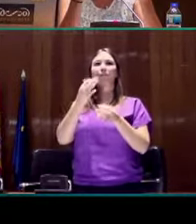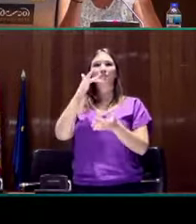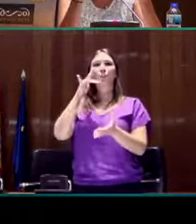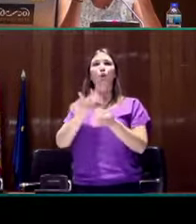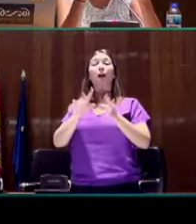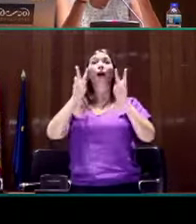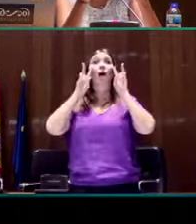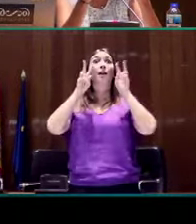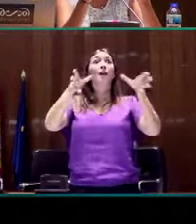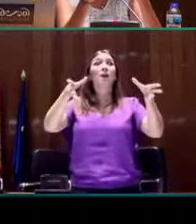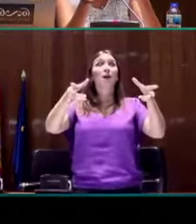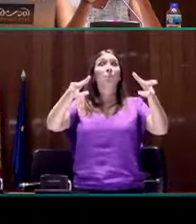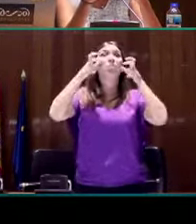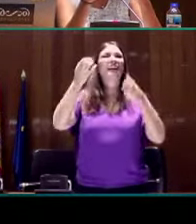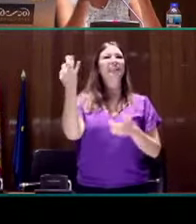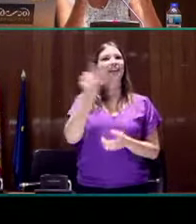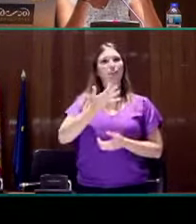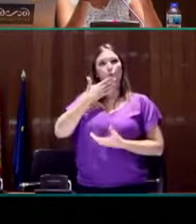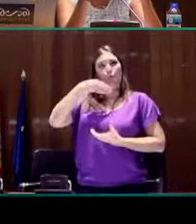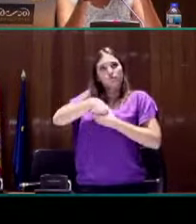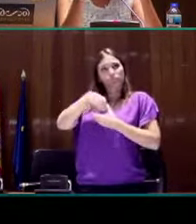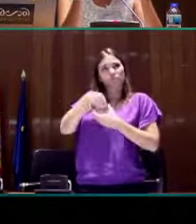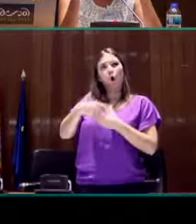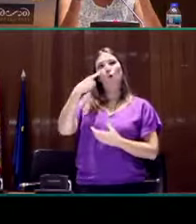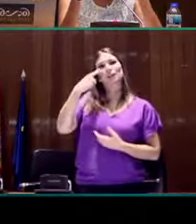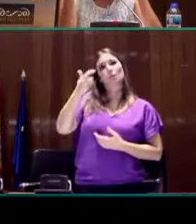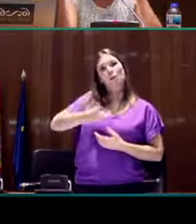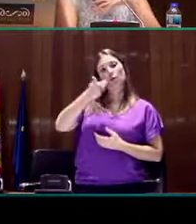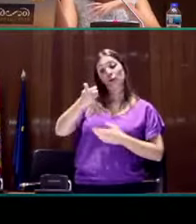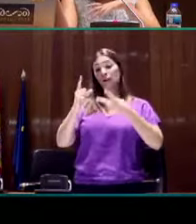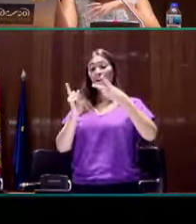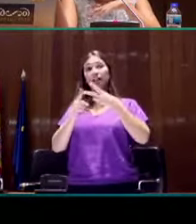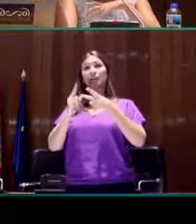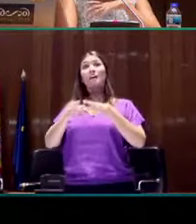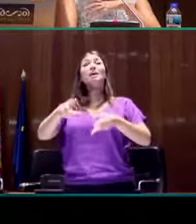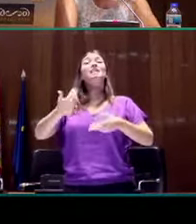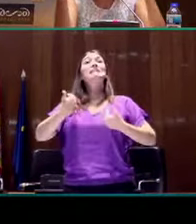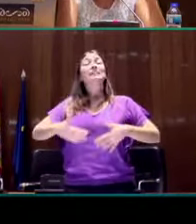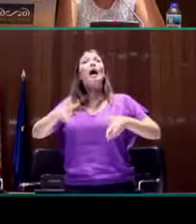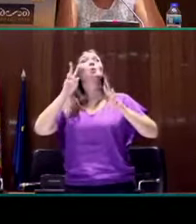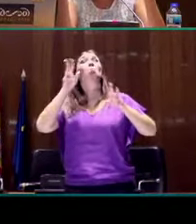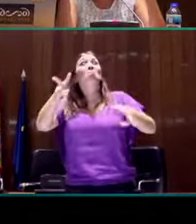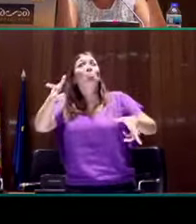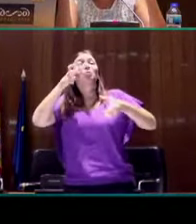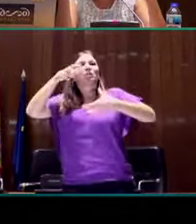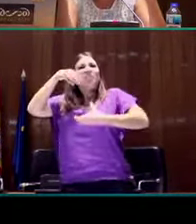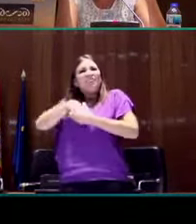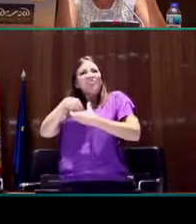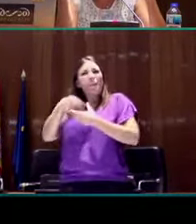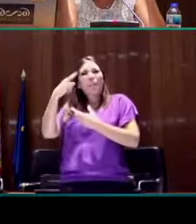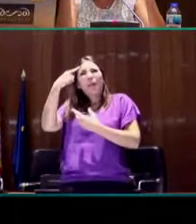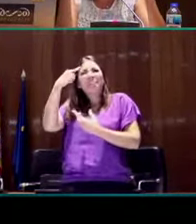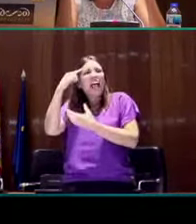momento de análisis, que sería la parte de observación, y por otro lado, el procesamiento de la información, es decir, lo que elaboramos